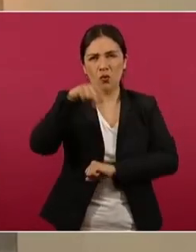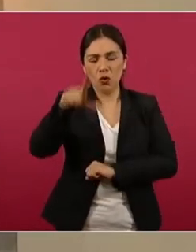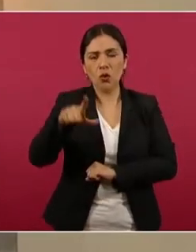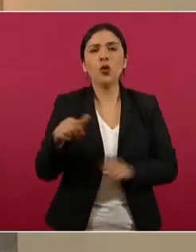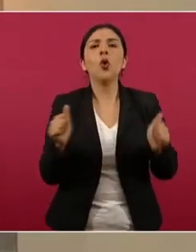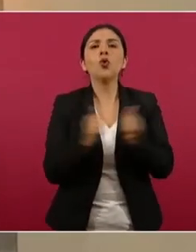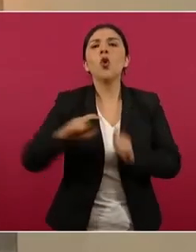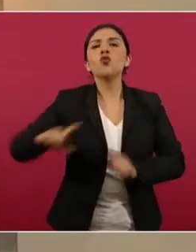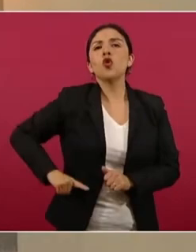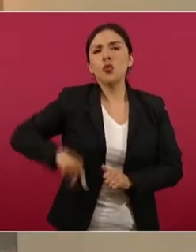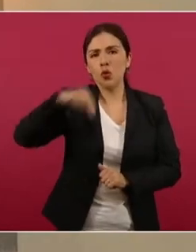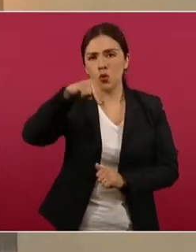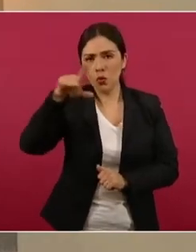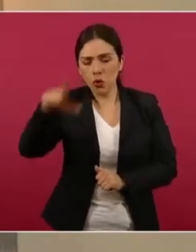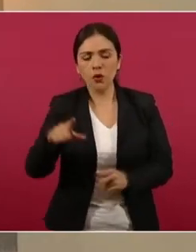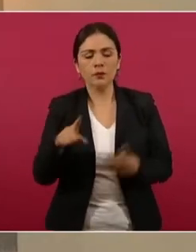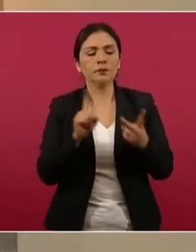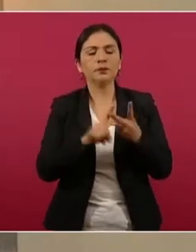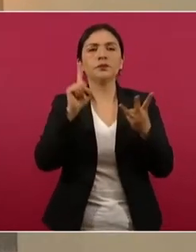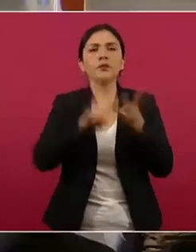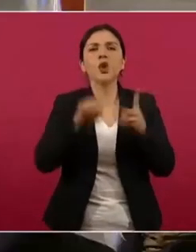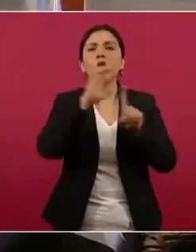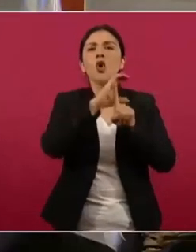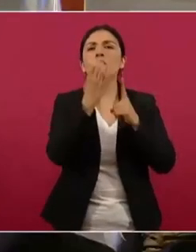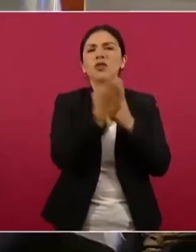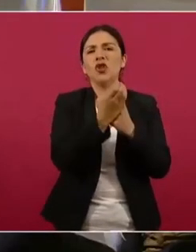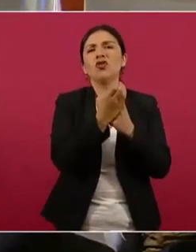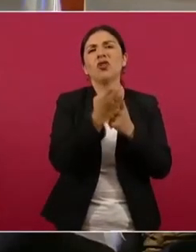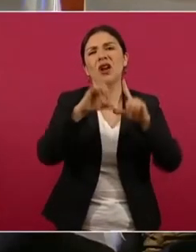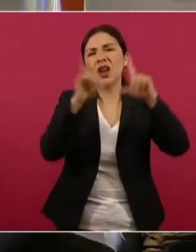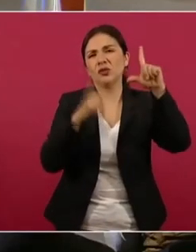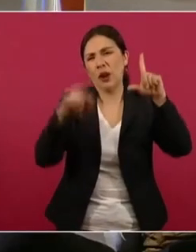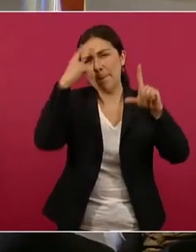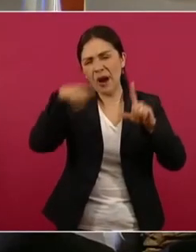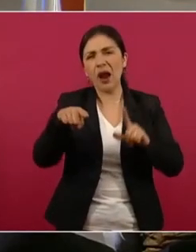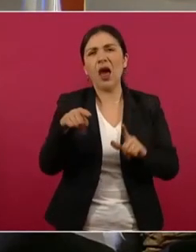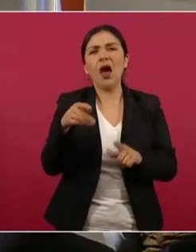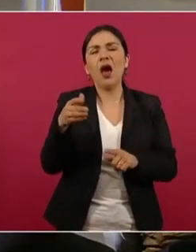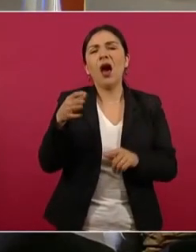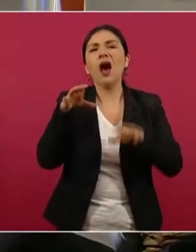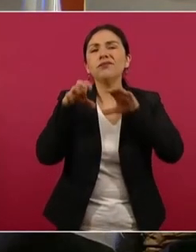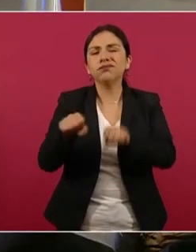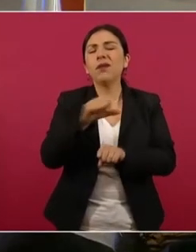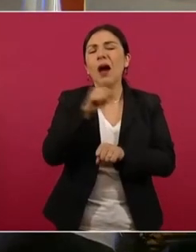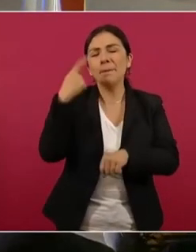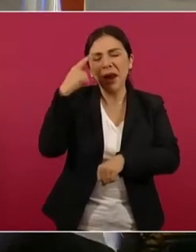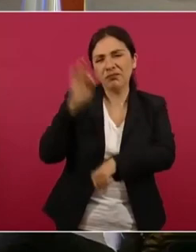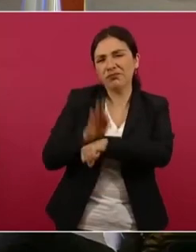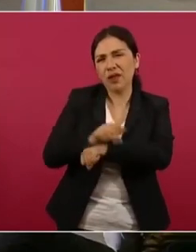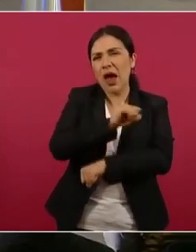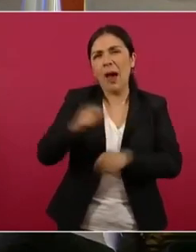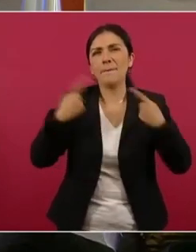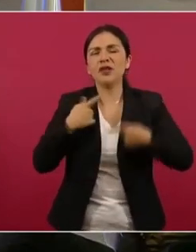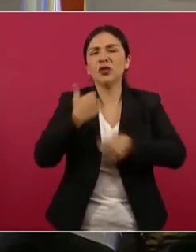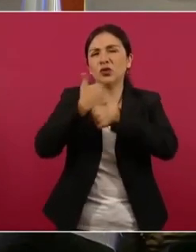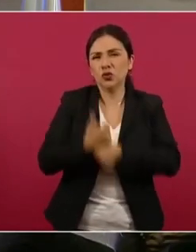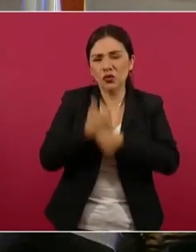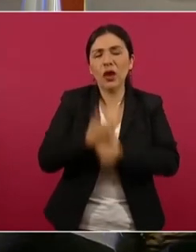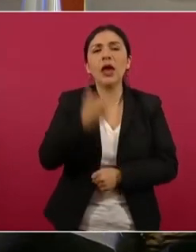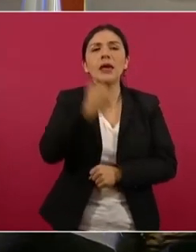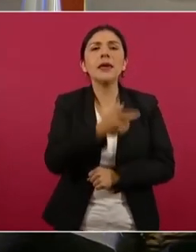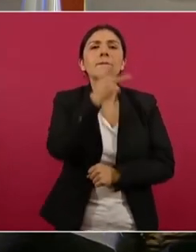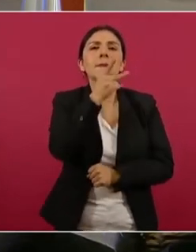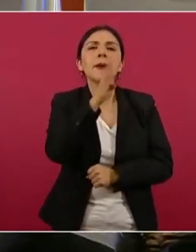el gobierno de Nuevo León, la Comisión Ejecutiva Nacional de Atención a Víctimas y los padres de Devany, don Mario